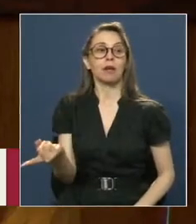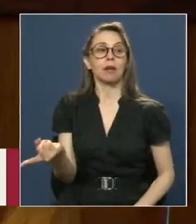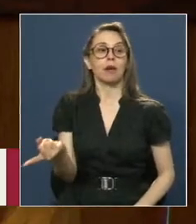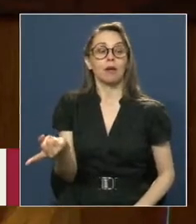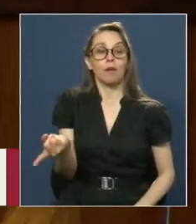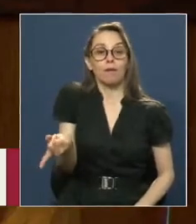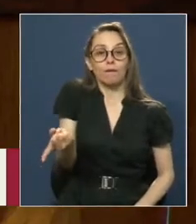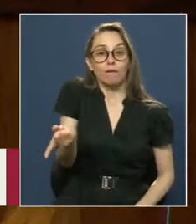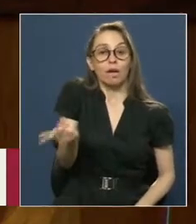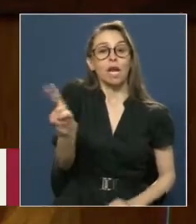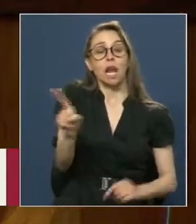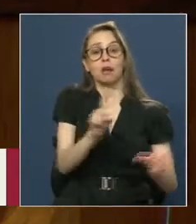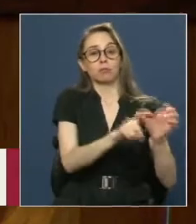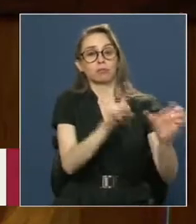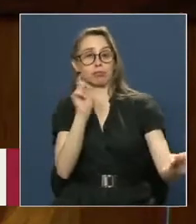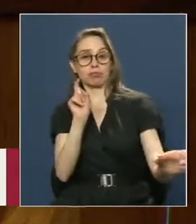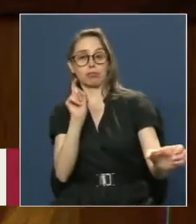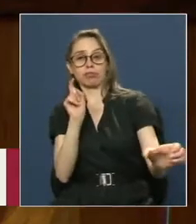Sus